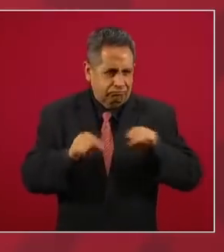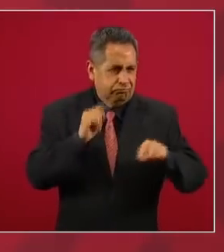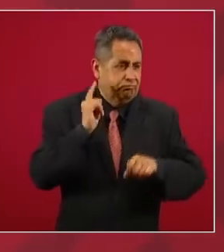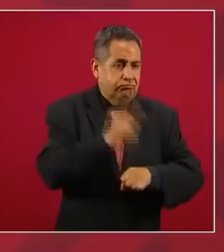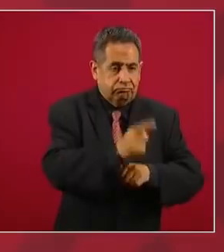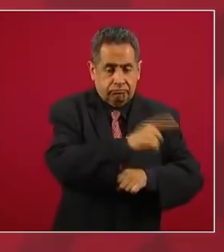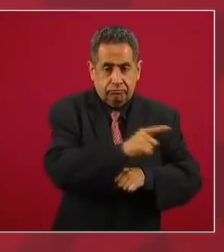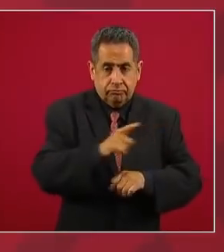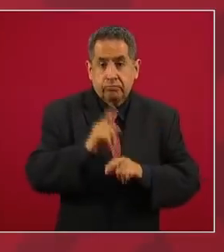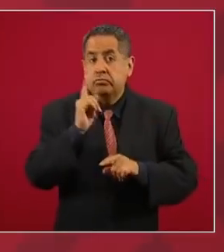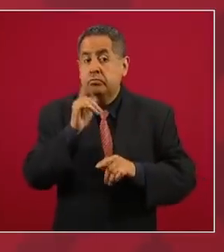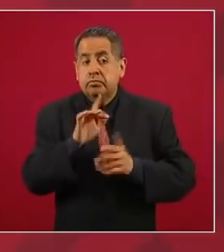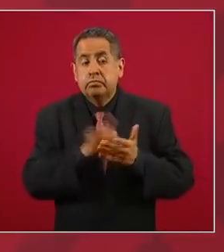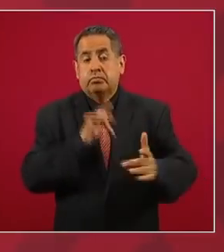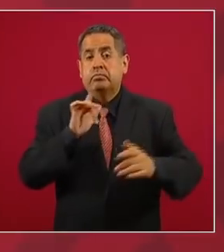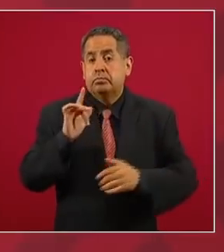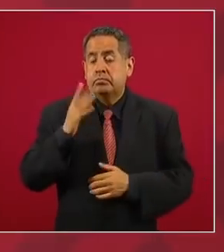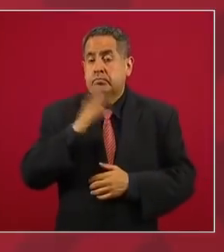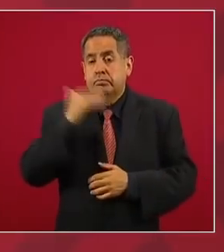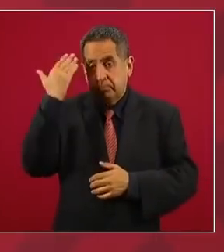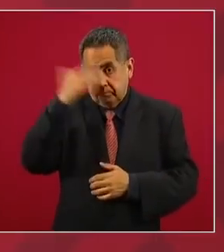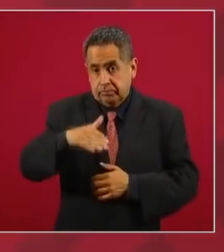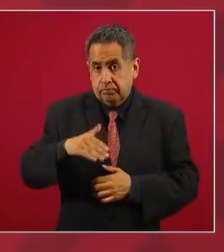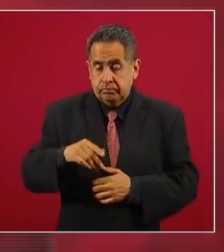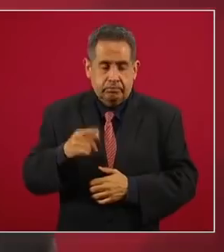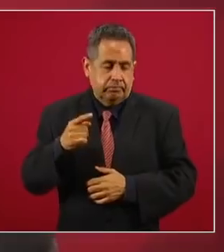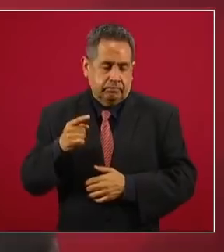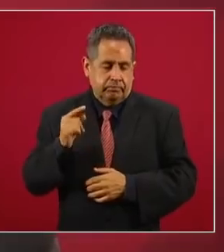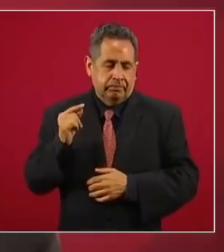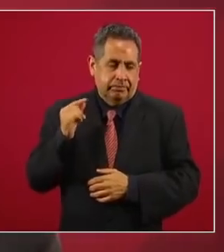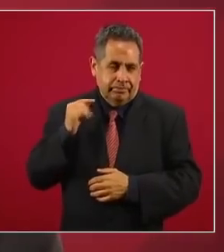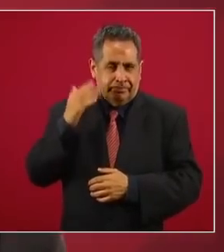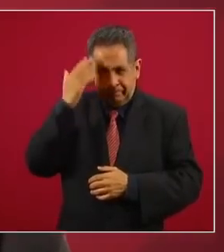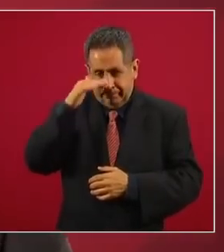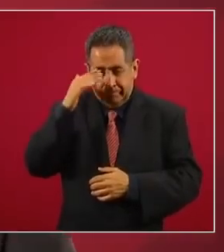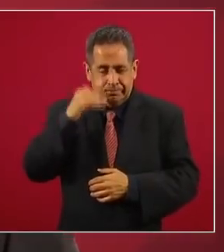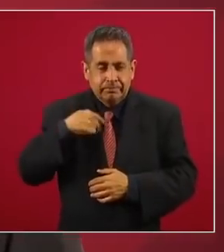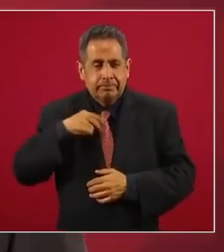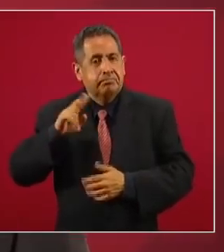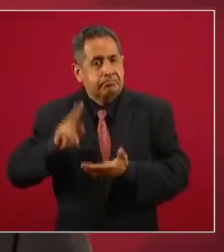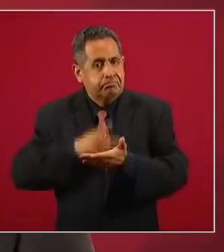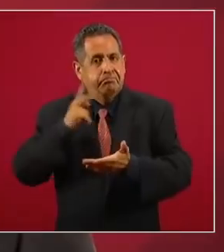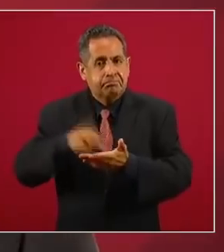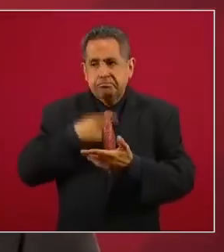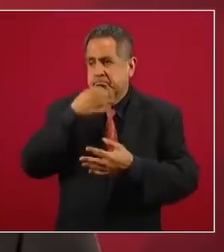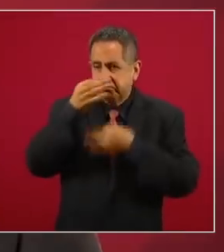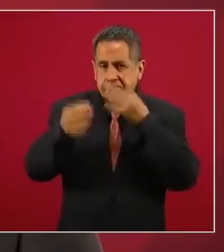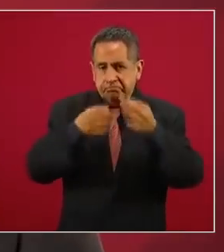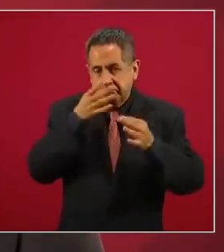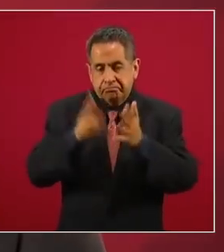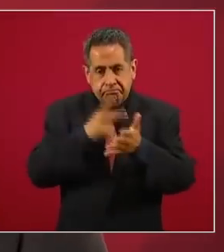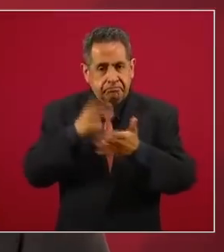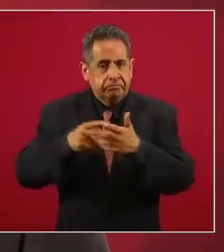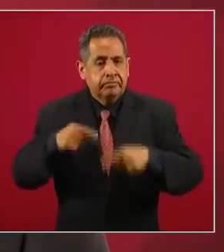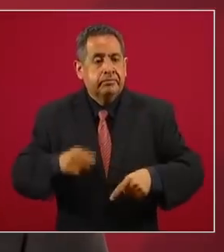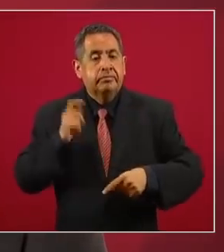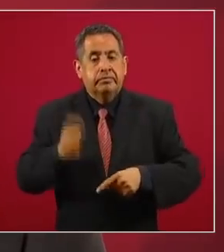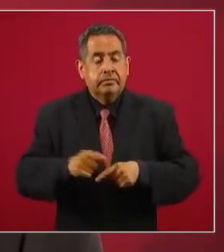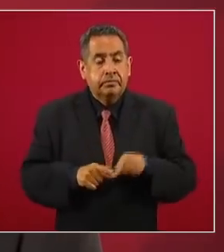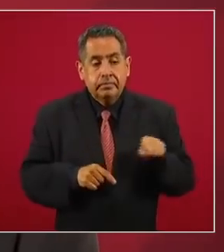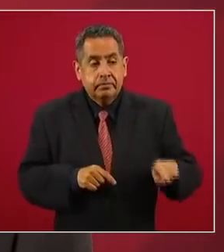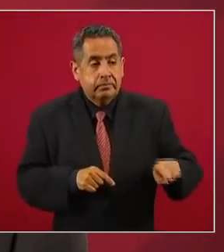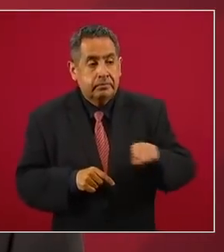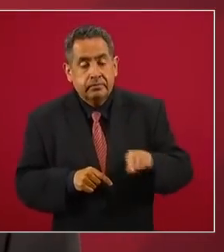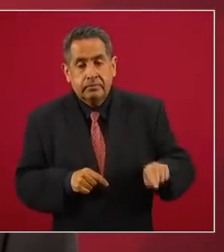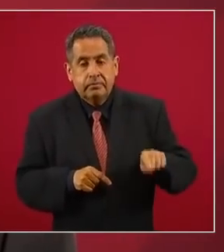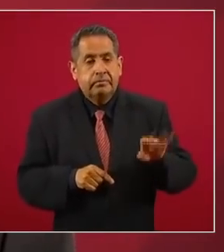lo que ya sabemos, y no es nuevo, porque ya lo venía yo diciendo aquí, es que estaban